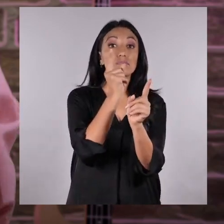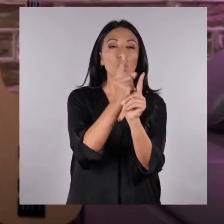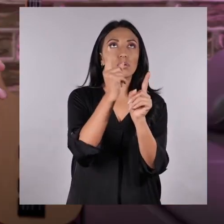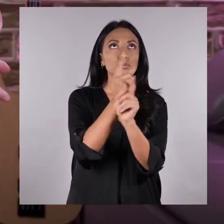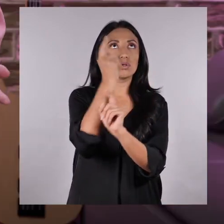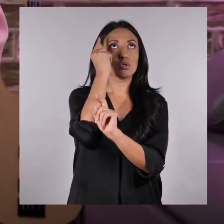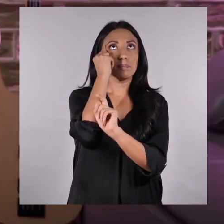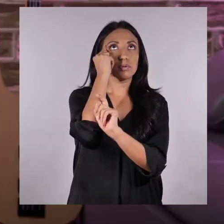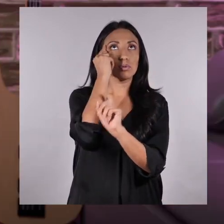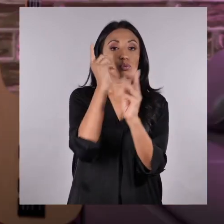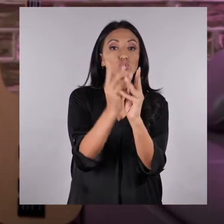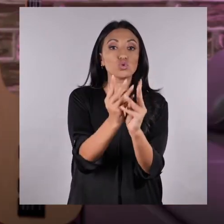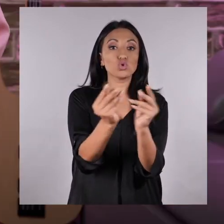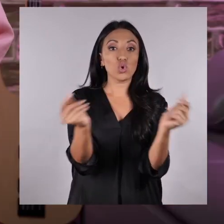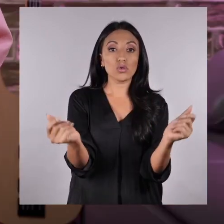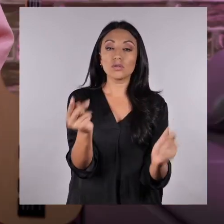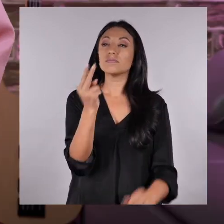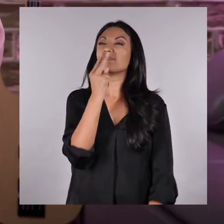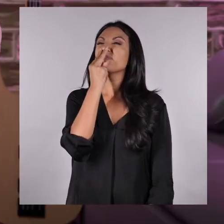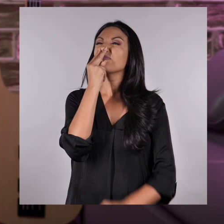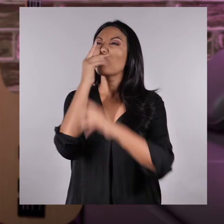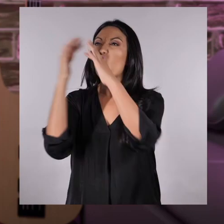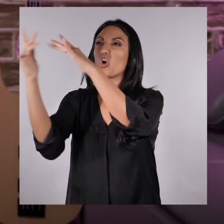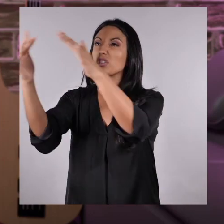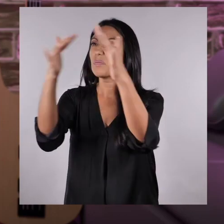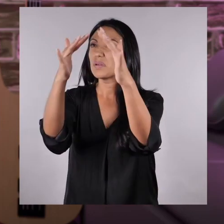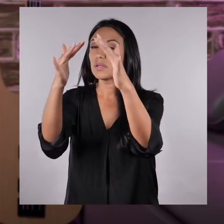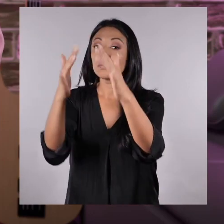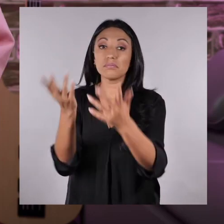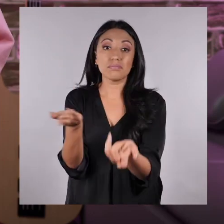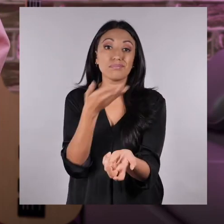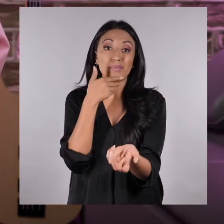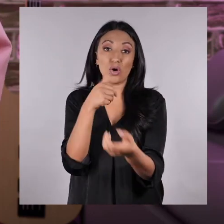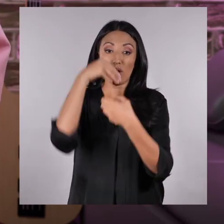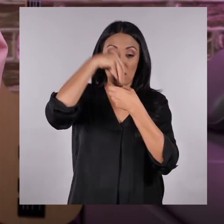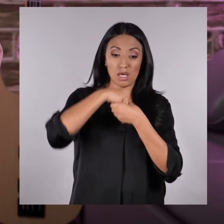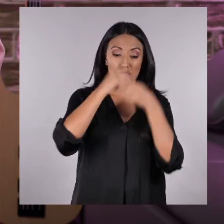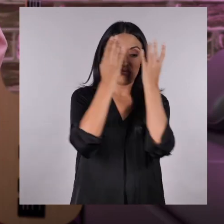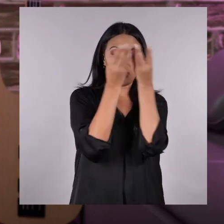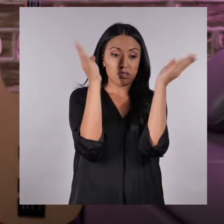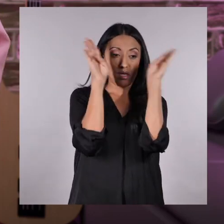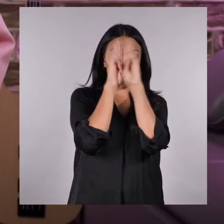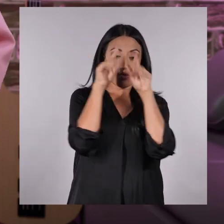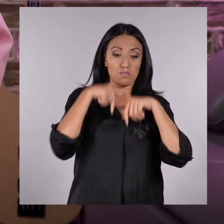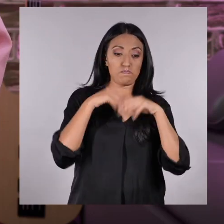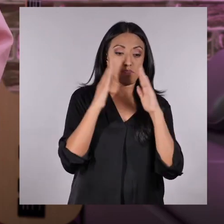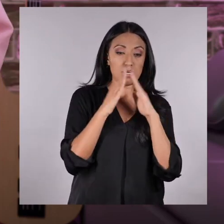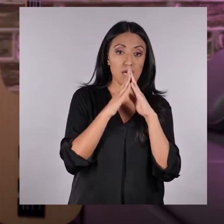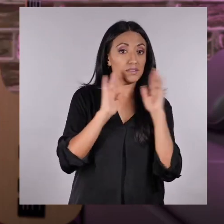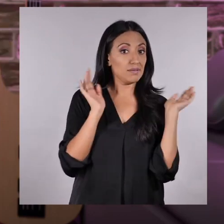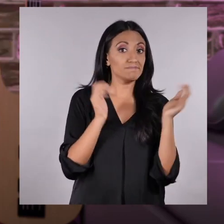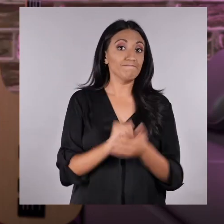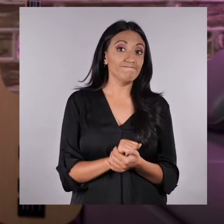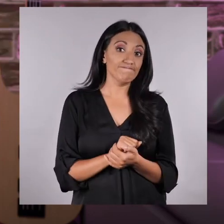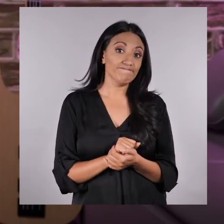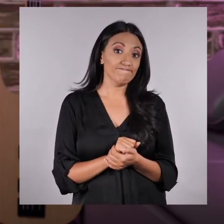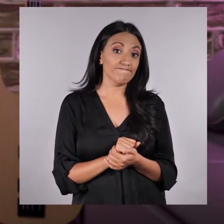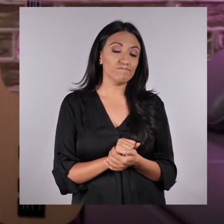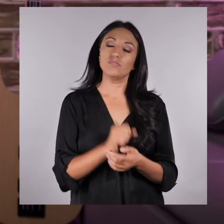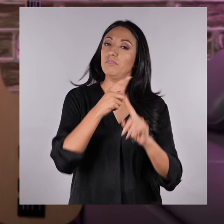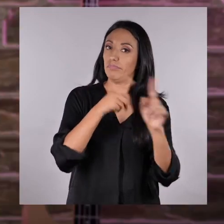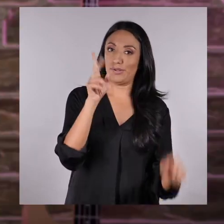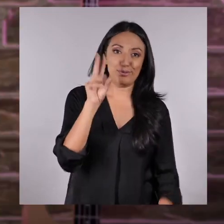Por eso pensé que la solución para no respirar aire contaminado quizá era vivir encerrados en nuestras casas o coles.